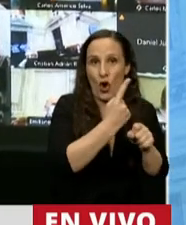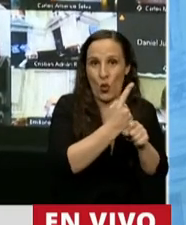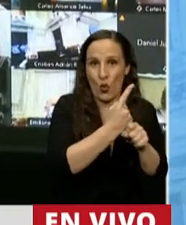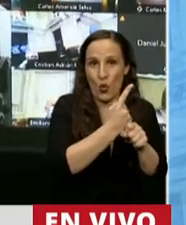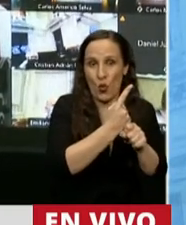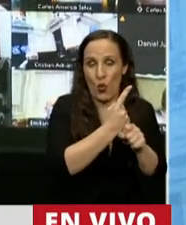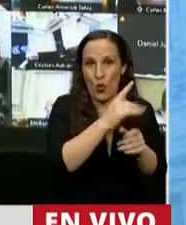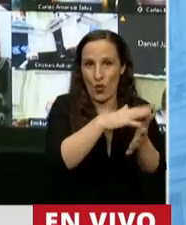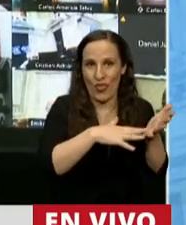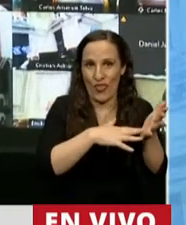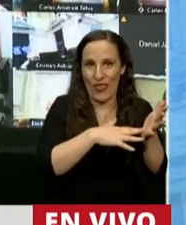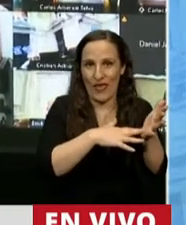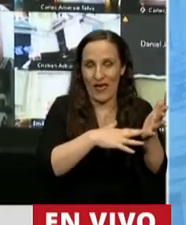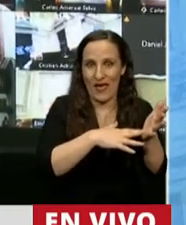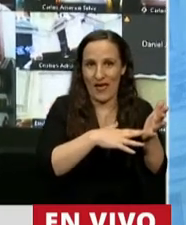presente.